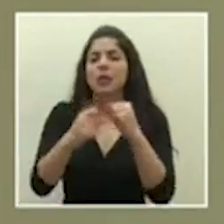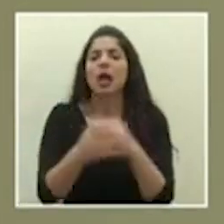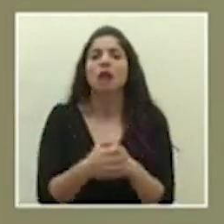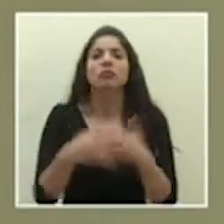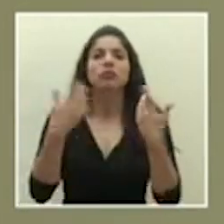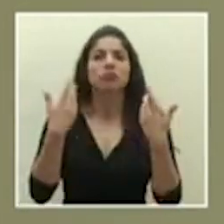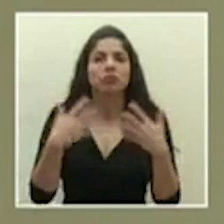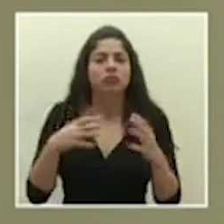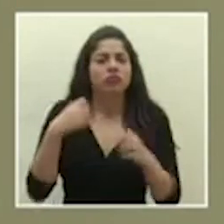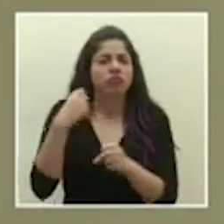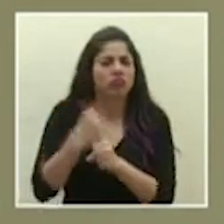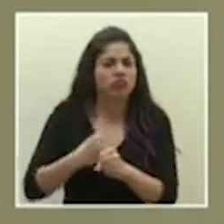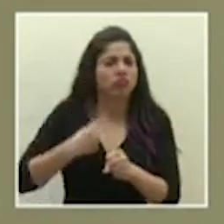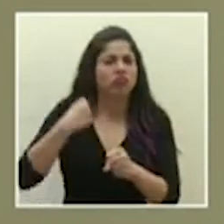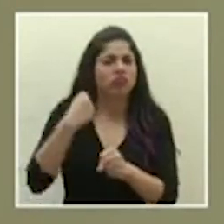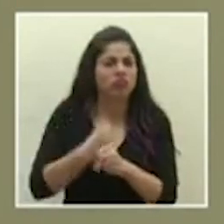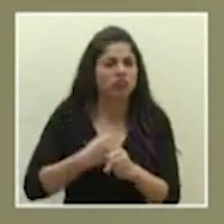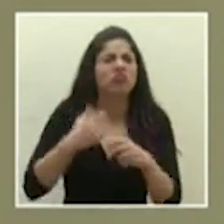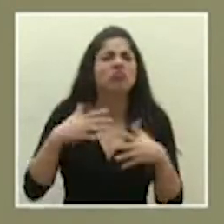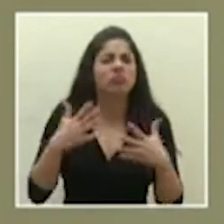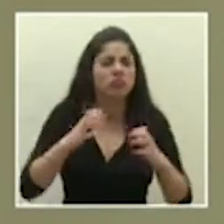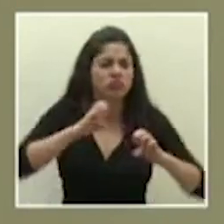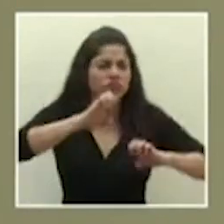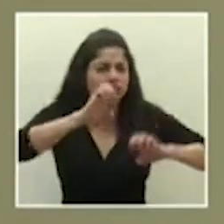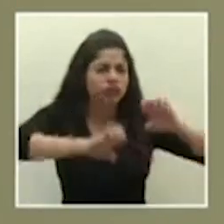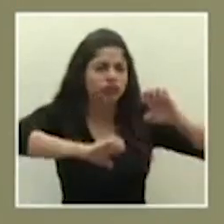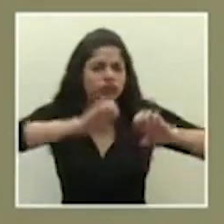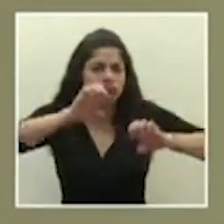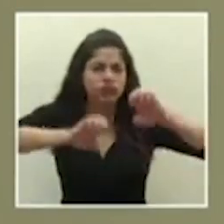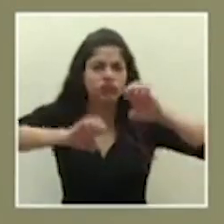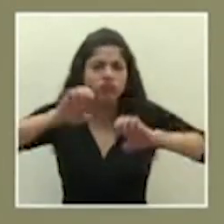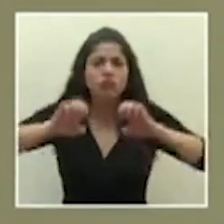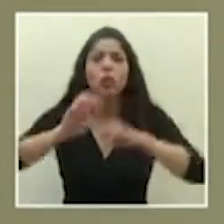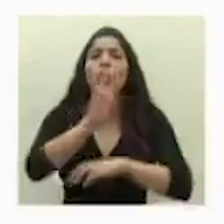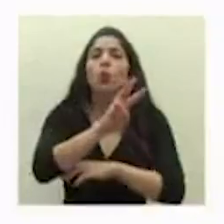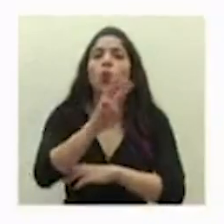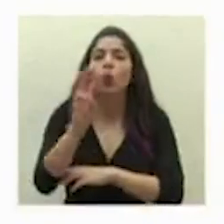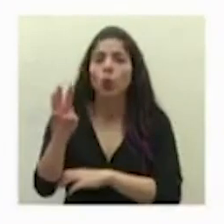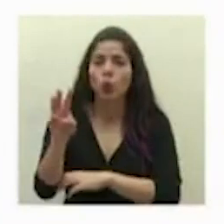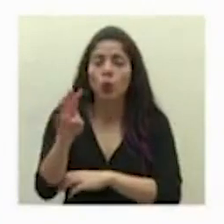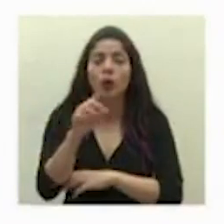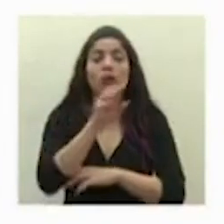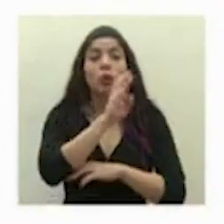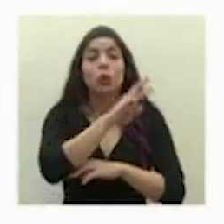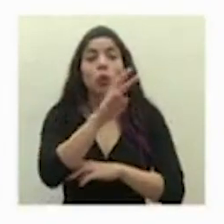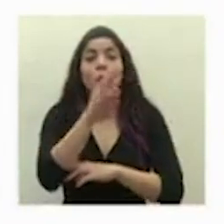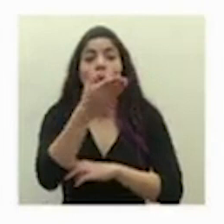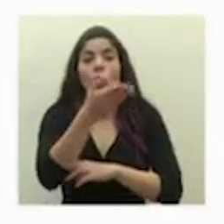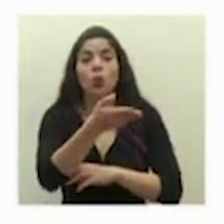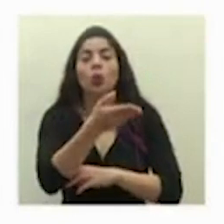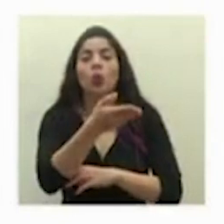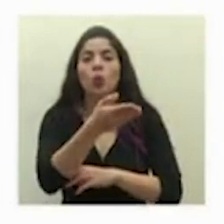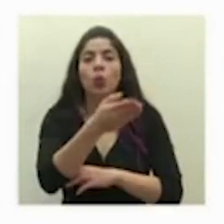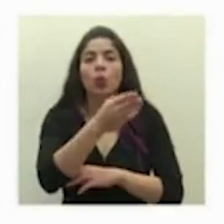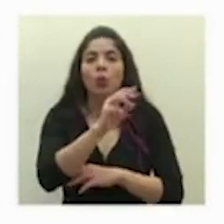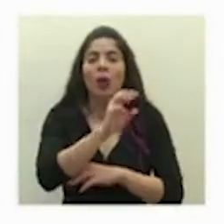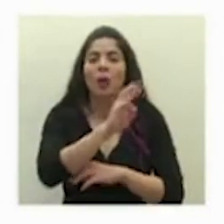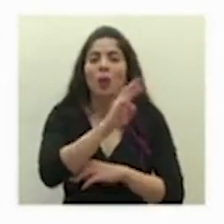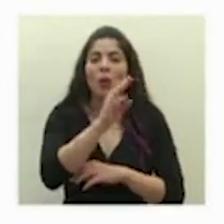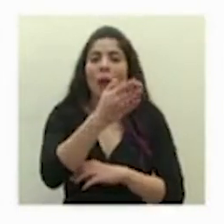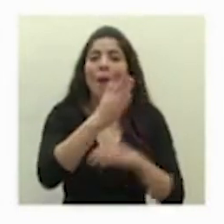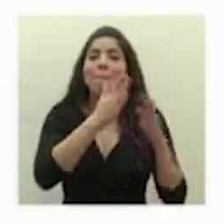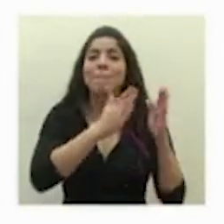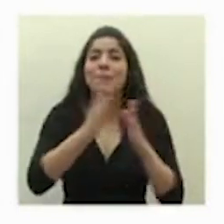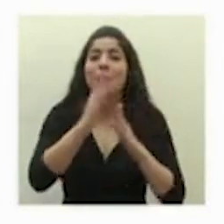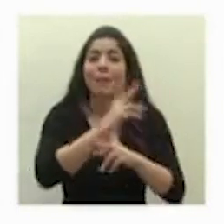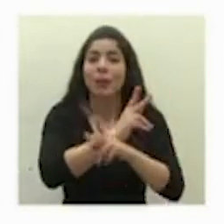hecho una labor de evaluación de los sitios web tanto el sitio donde se hospeda la plataforma del plan